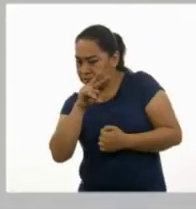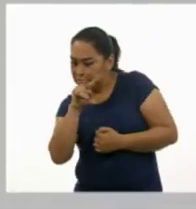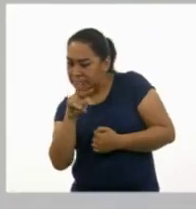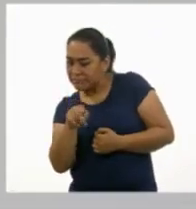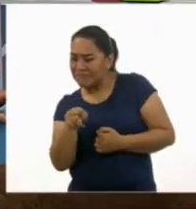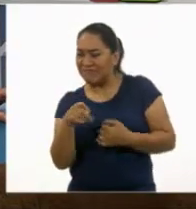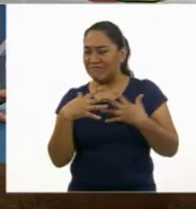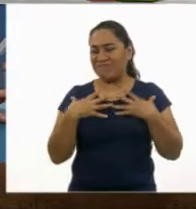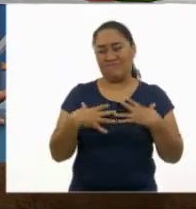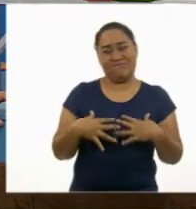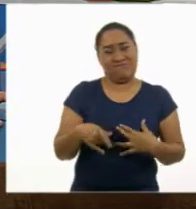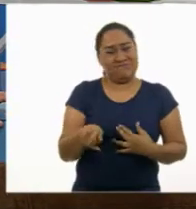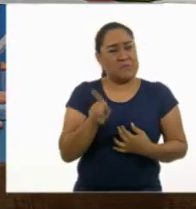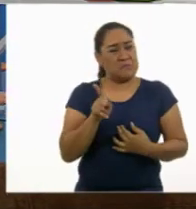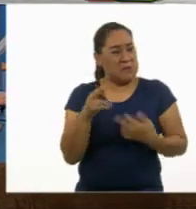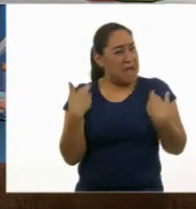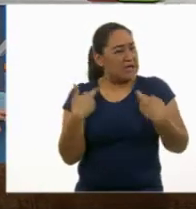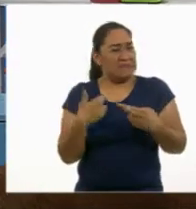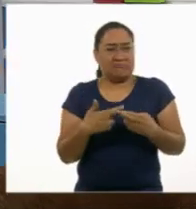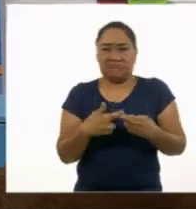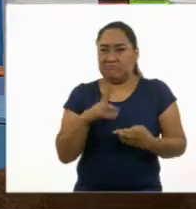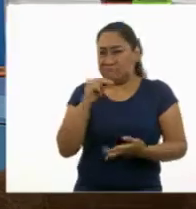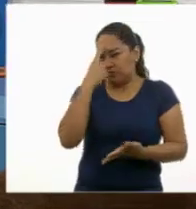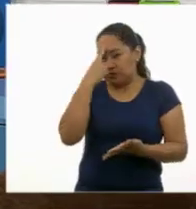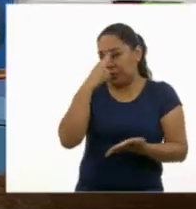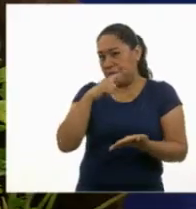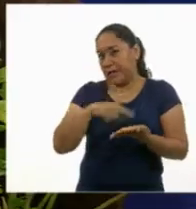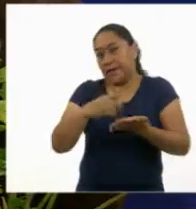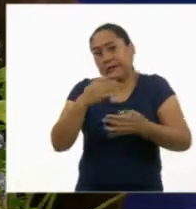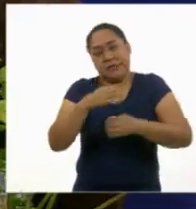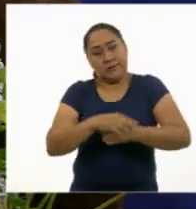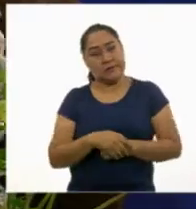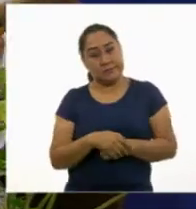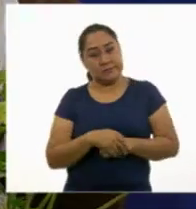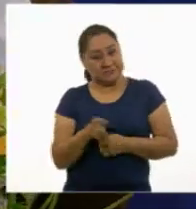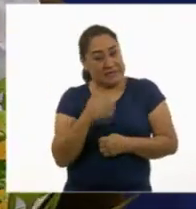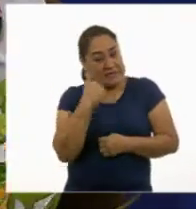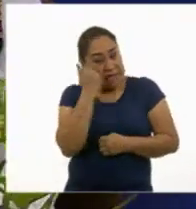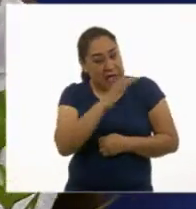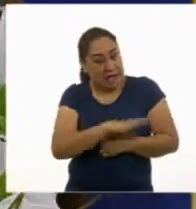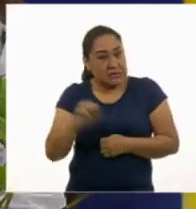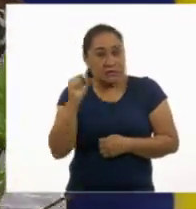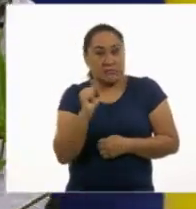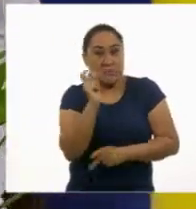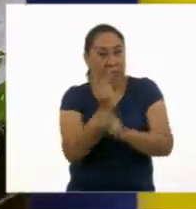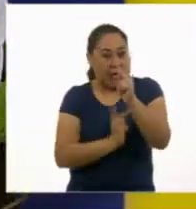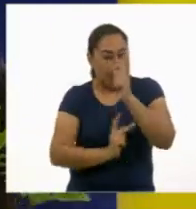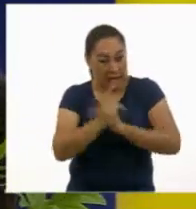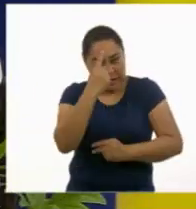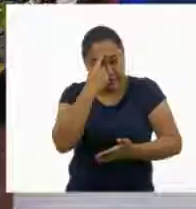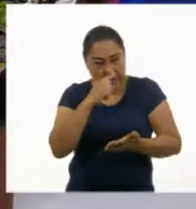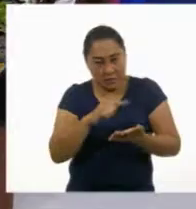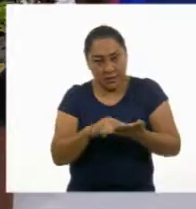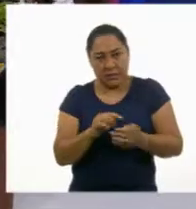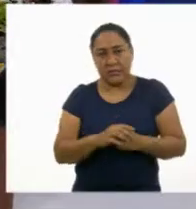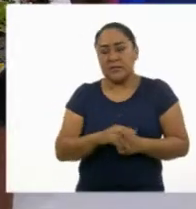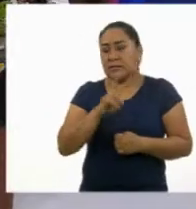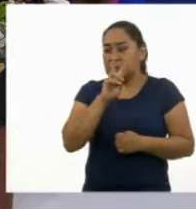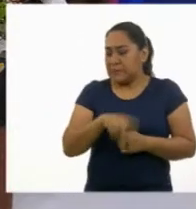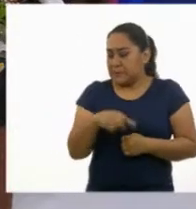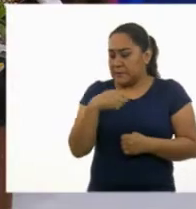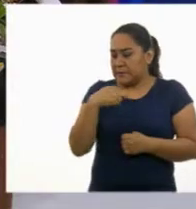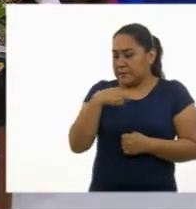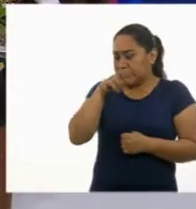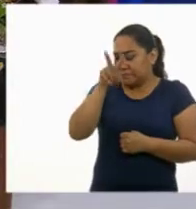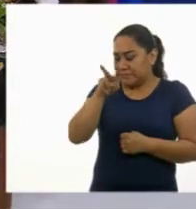es de una maestra. Aparte, creo que se quiere llevar las plantas. Su apariencia me está dando